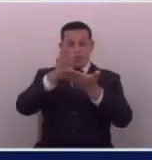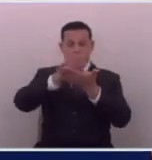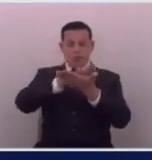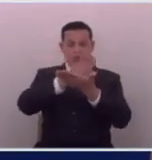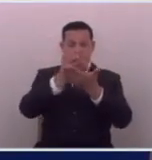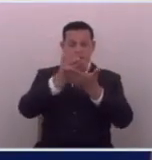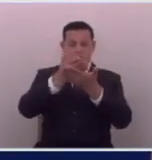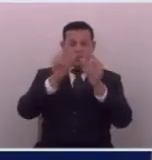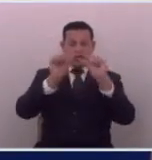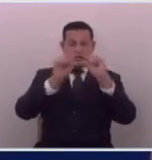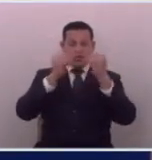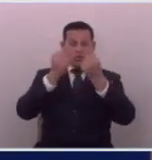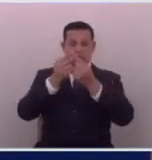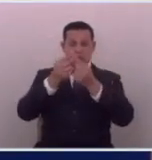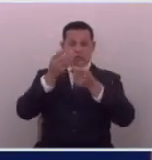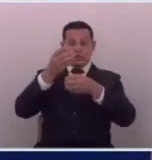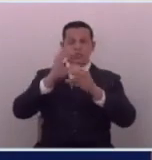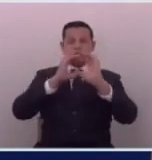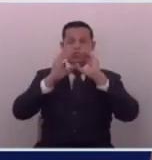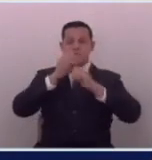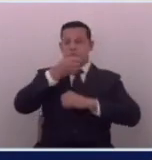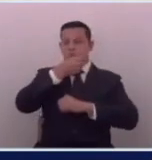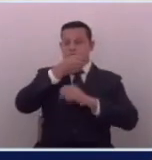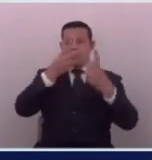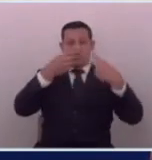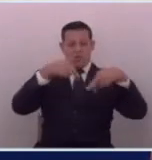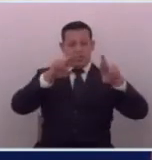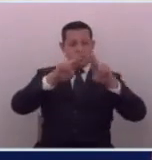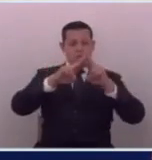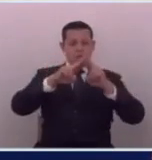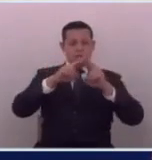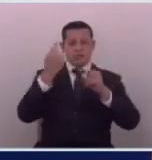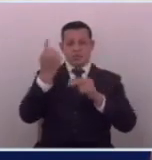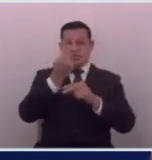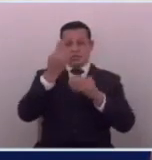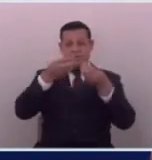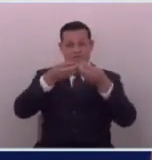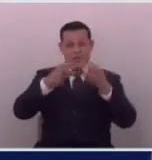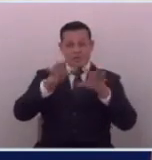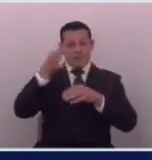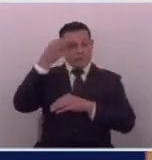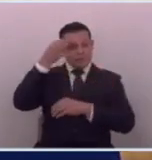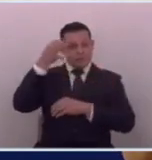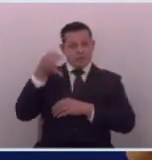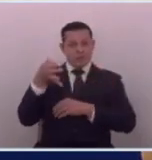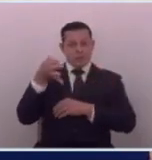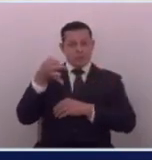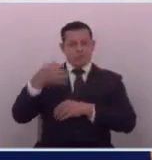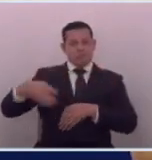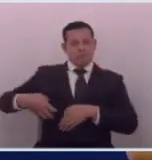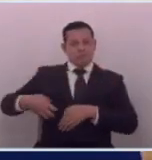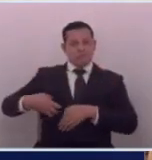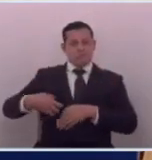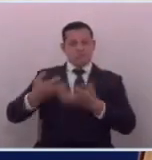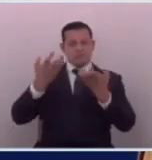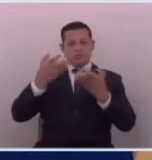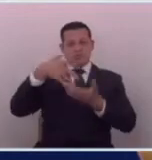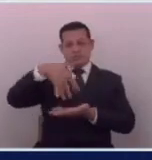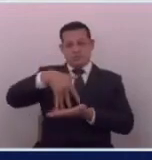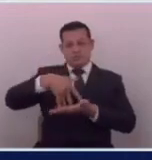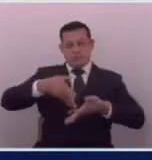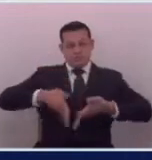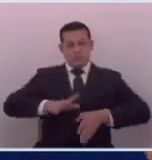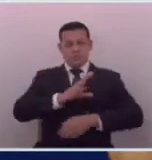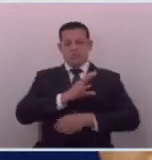tradicionales porque simple y sencillamente perdieron la credibilidad le mintieron demasiado al pueblo